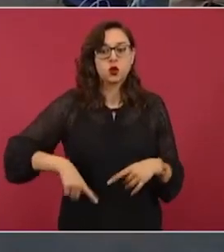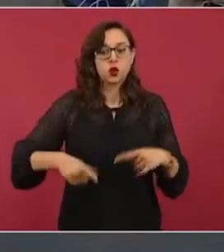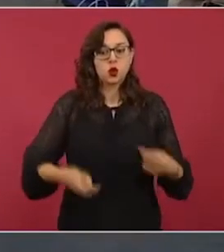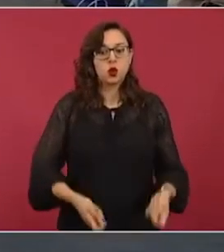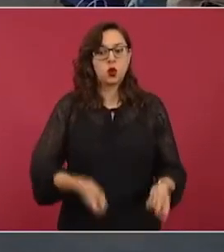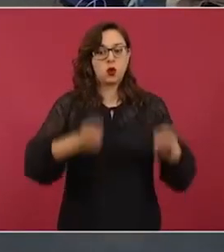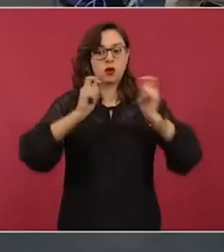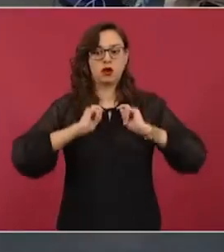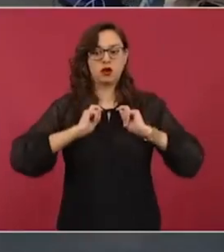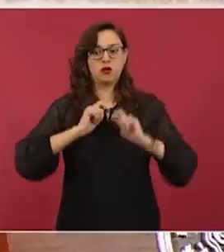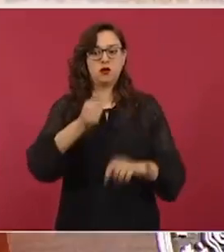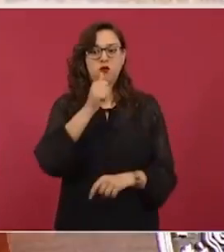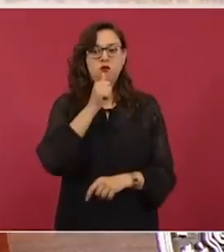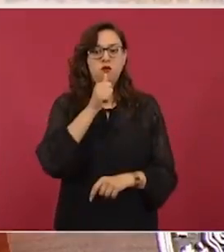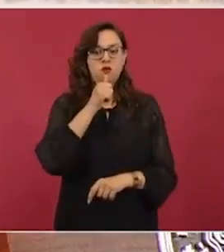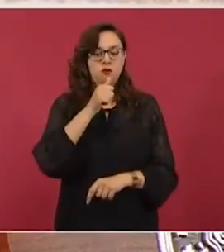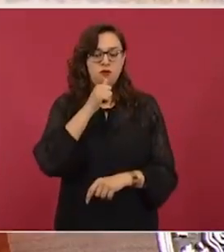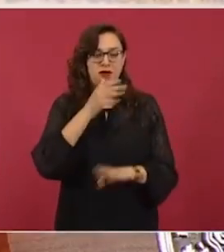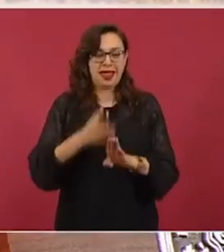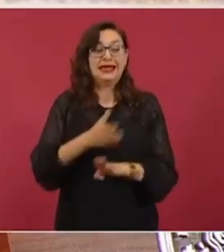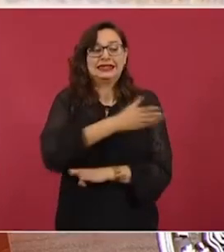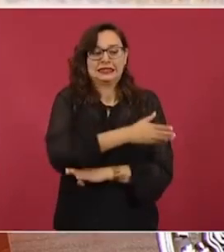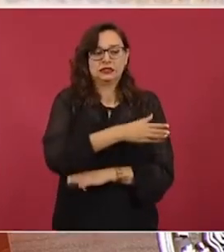pero también un pronóstico así.